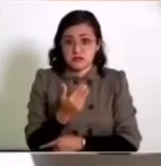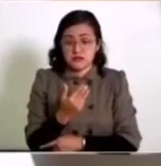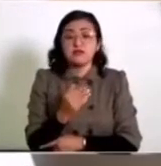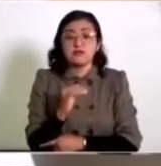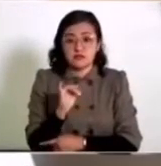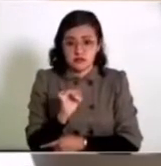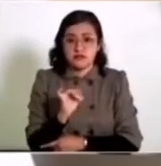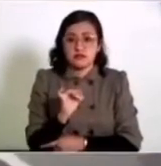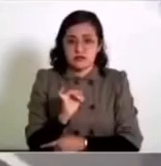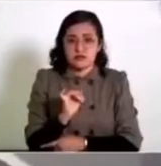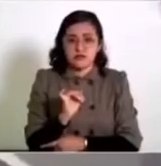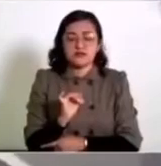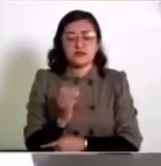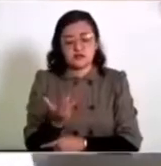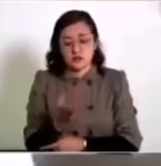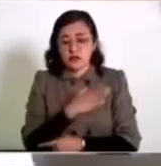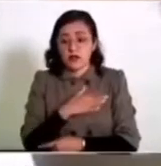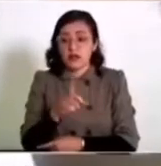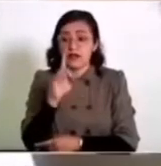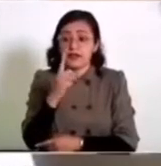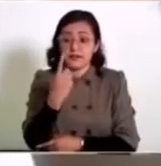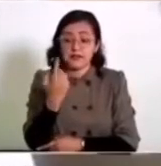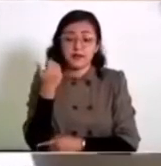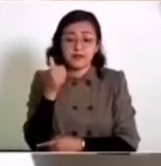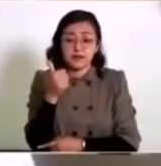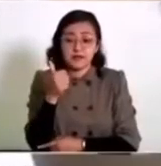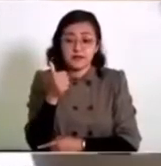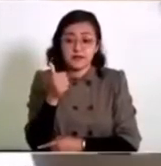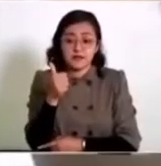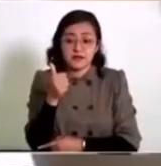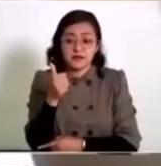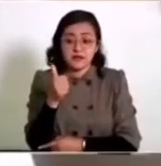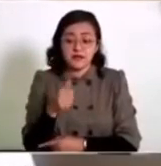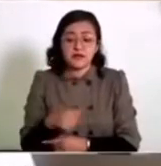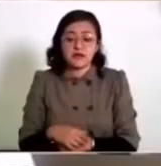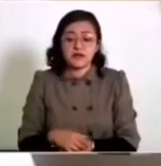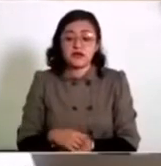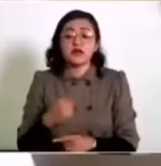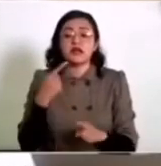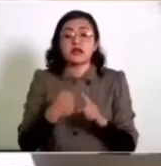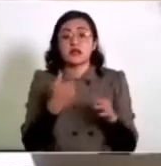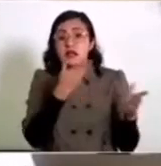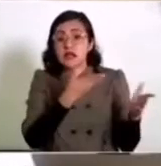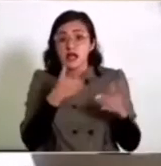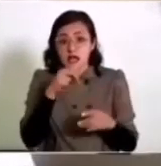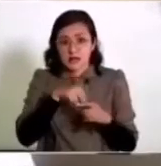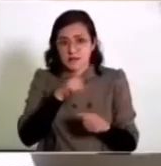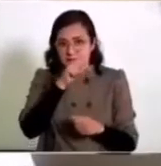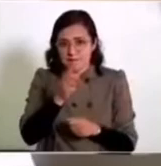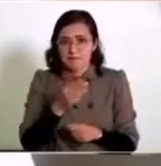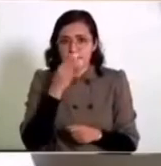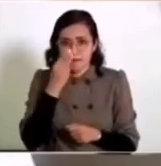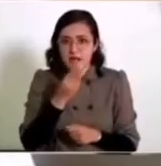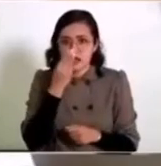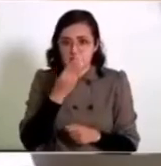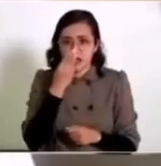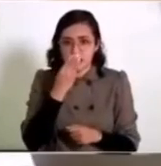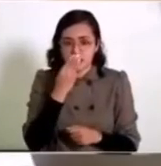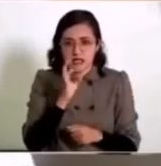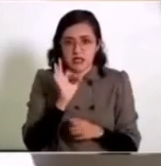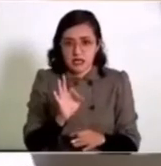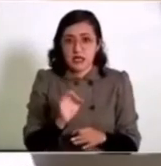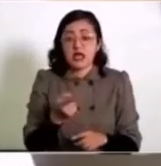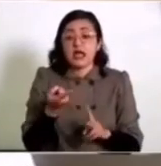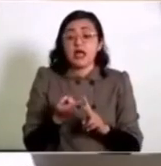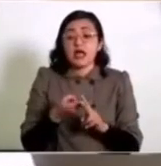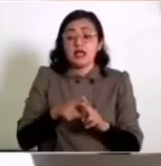Así es, gobernador. El mismo 31 de agosto la reciben en la Margarita, e